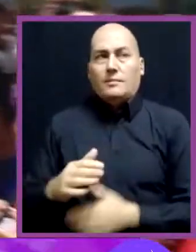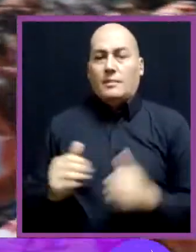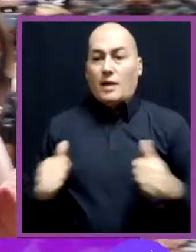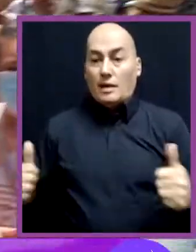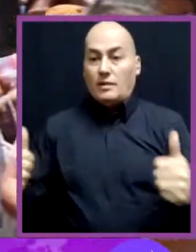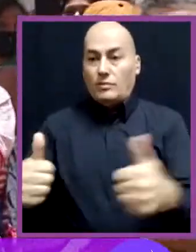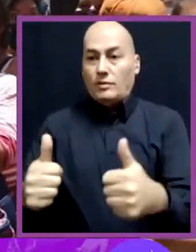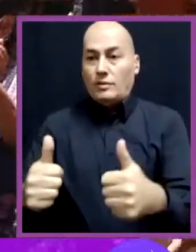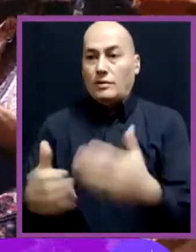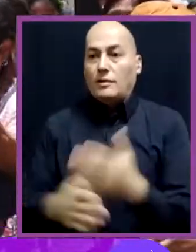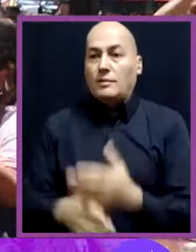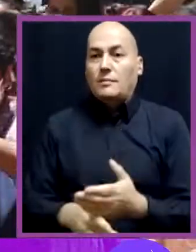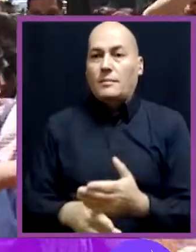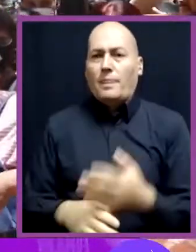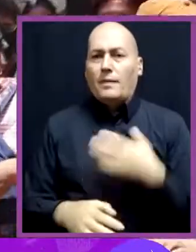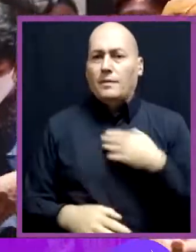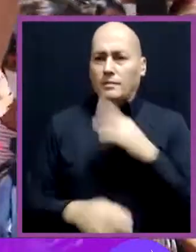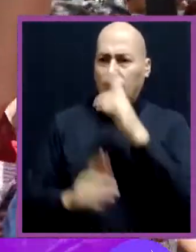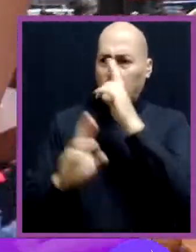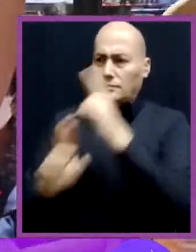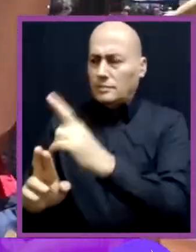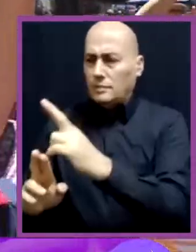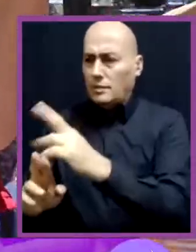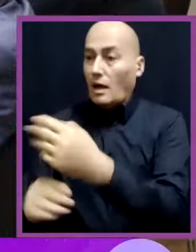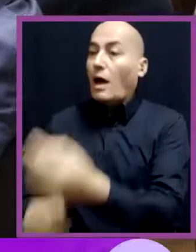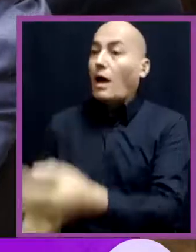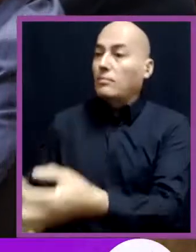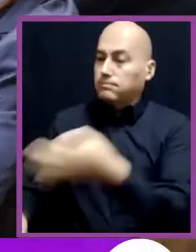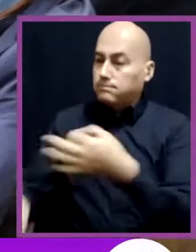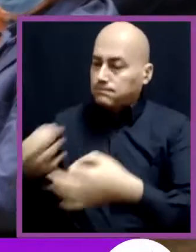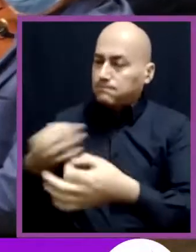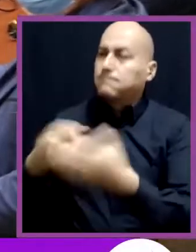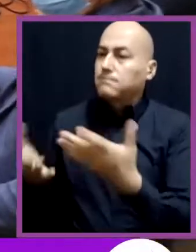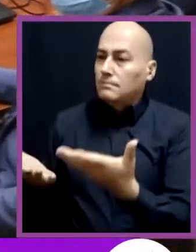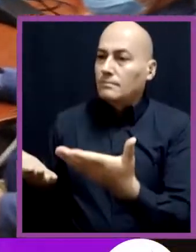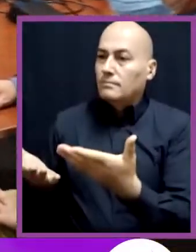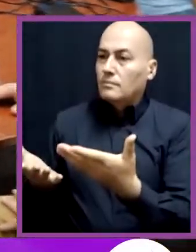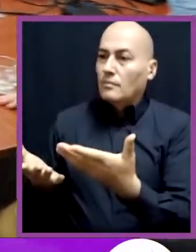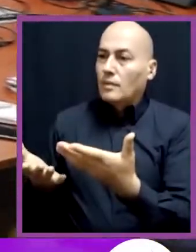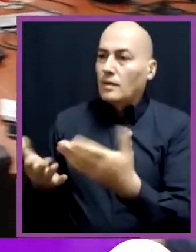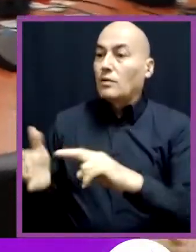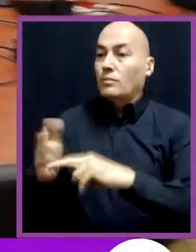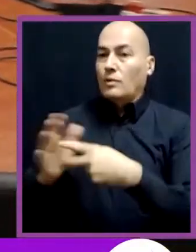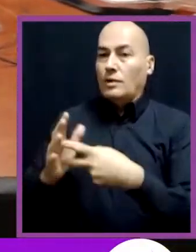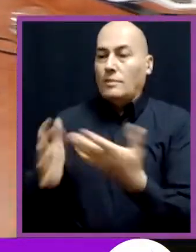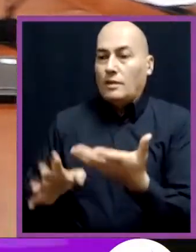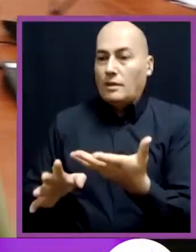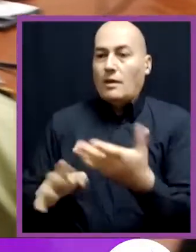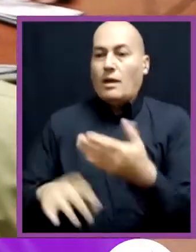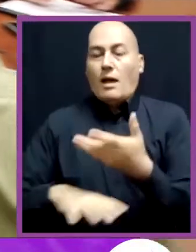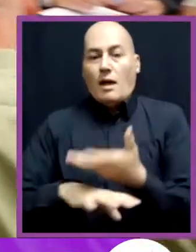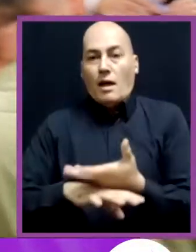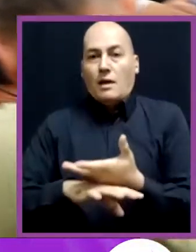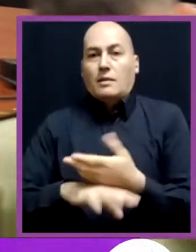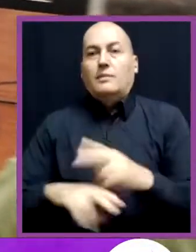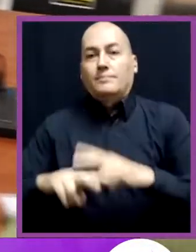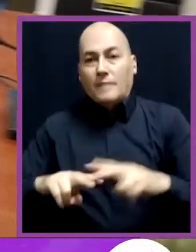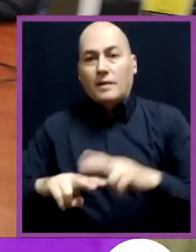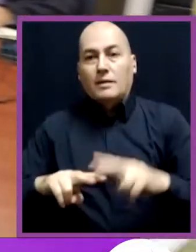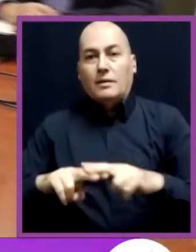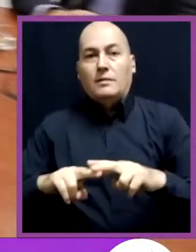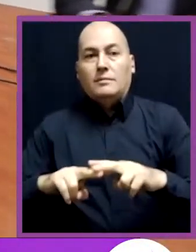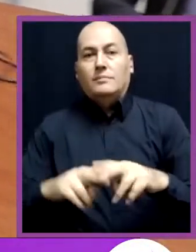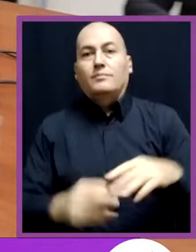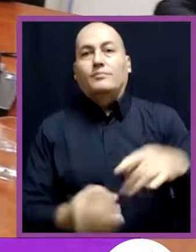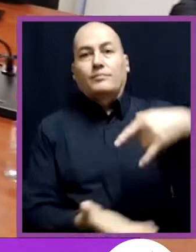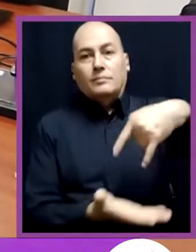a las autoridades que legislan y así reconocieran en la voz de los vecinos y vecinas las problemáticas que se tienen que